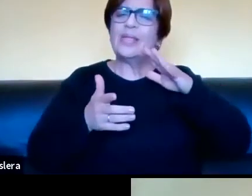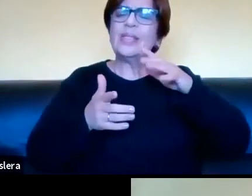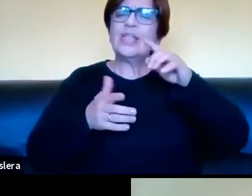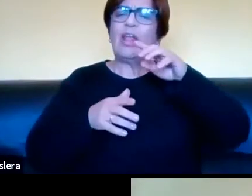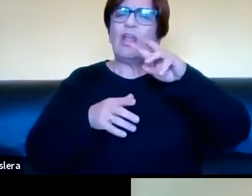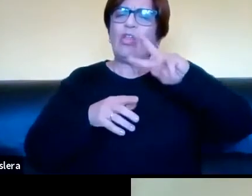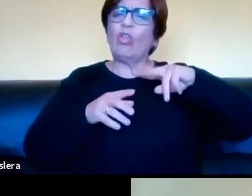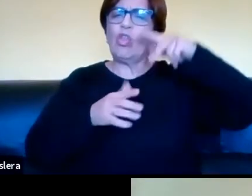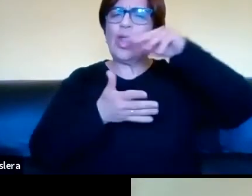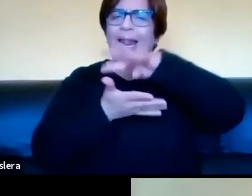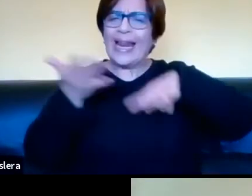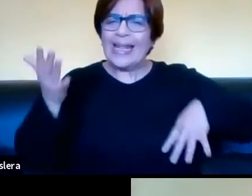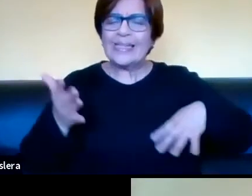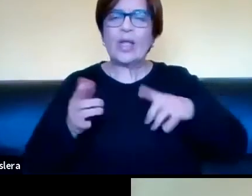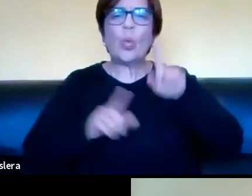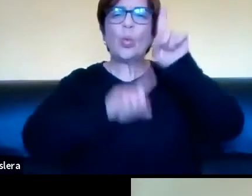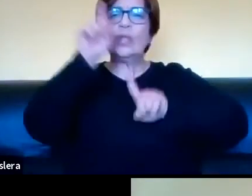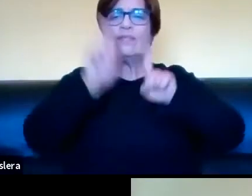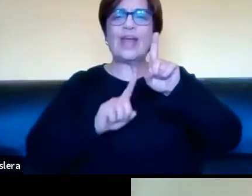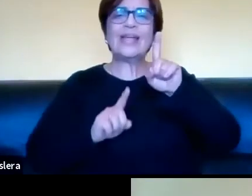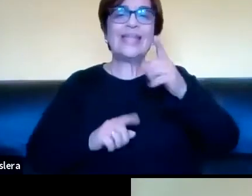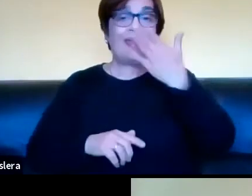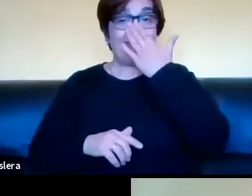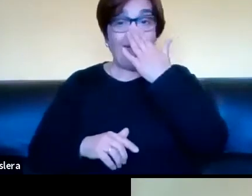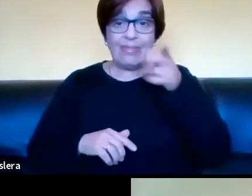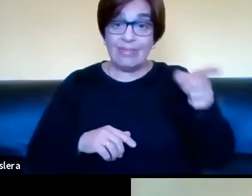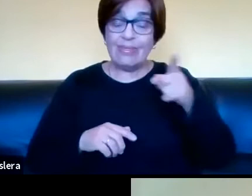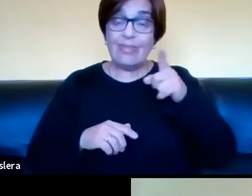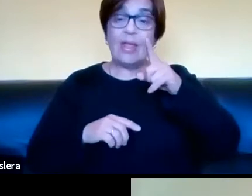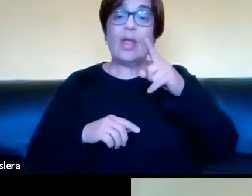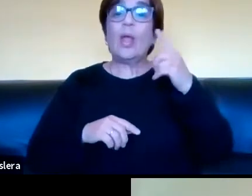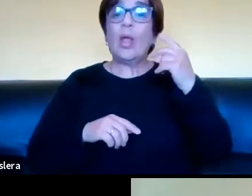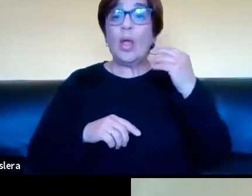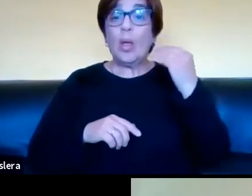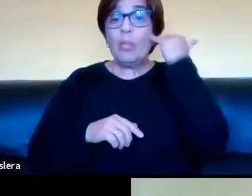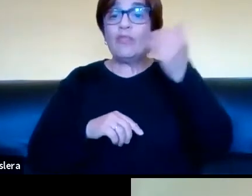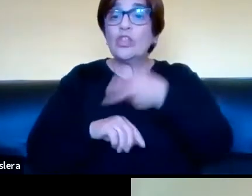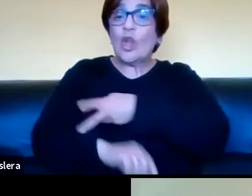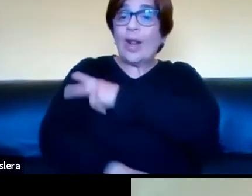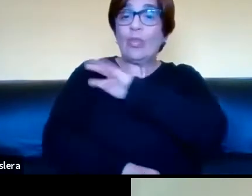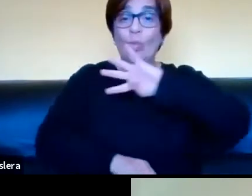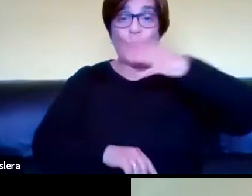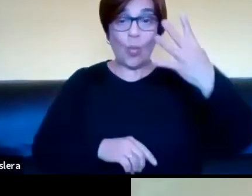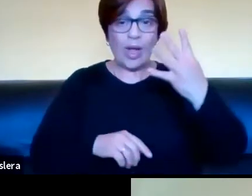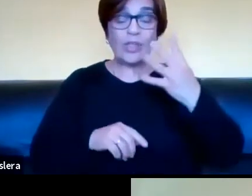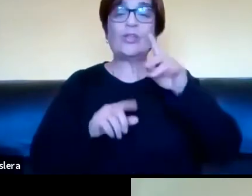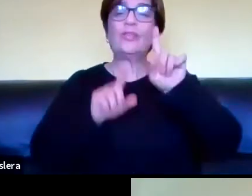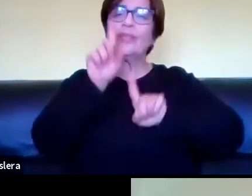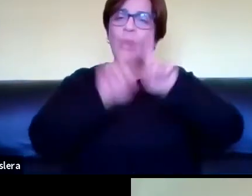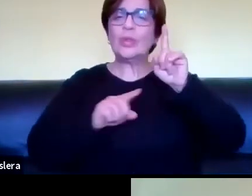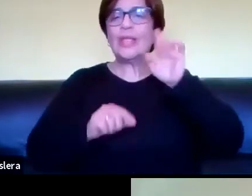por la Universidad Nacional de Córdoba, es profesor agregado, como les decía, de la Facultad de Psicología,